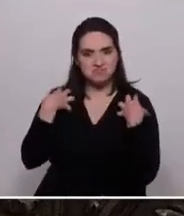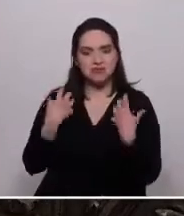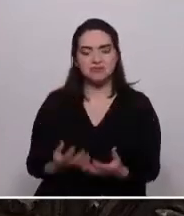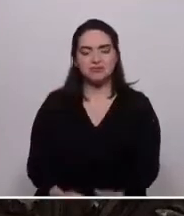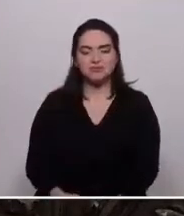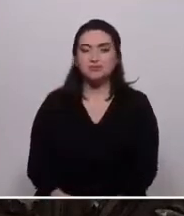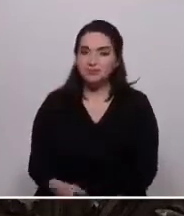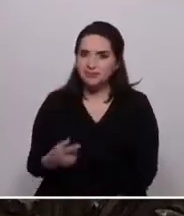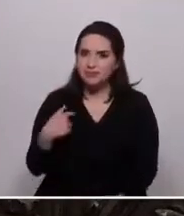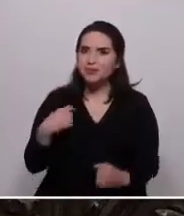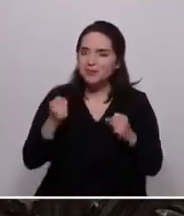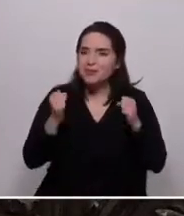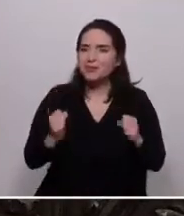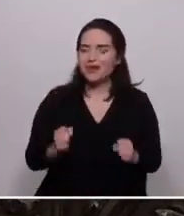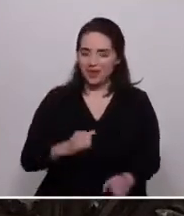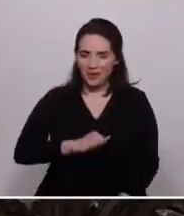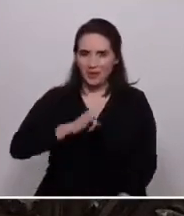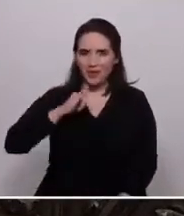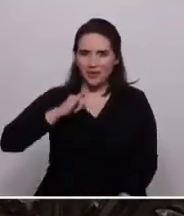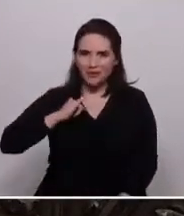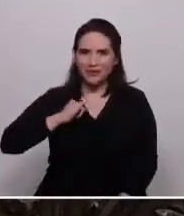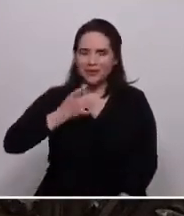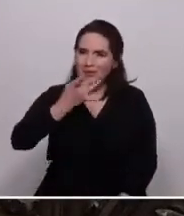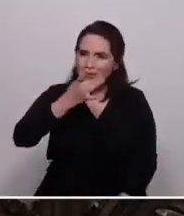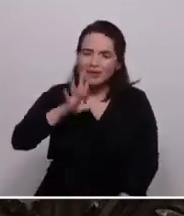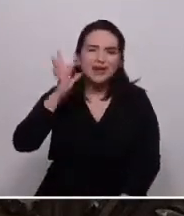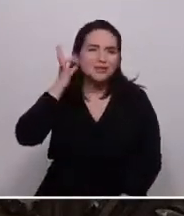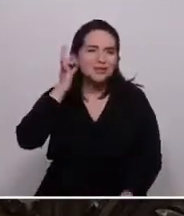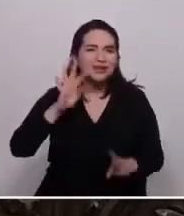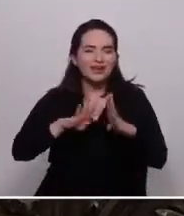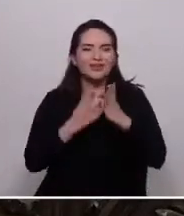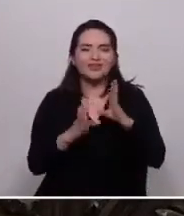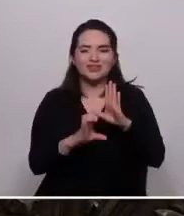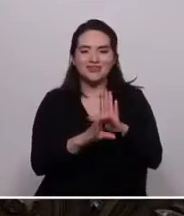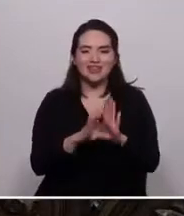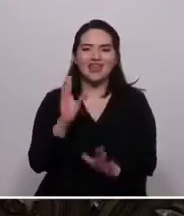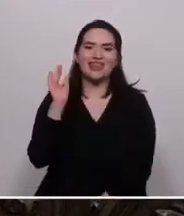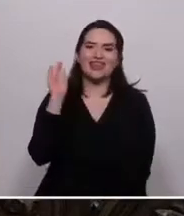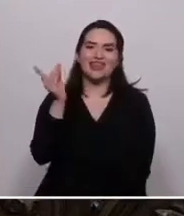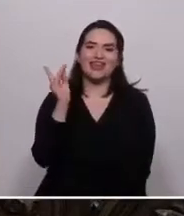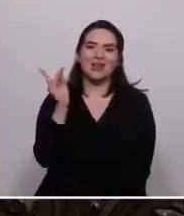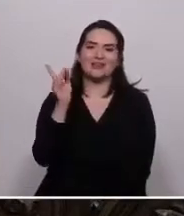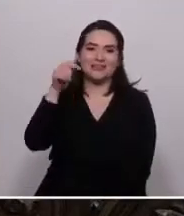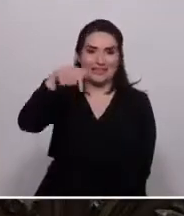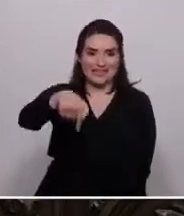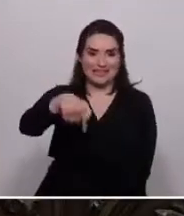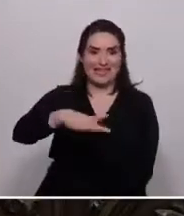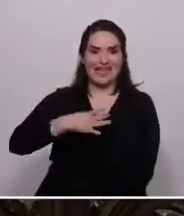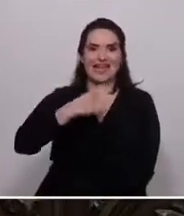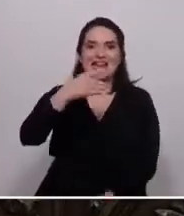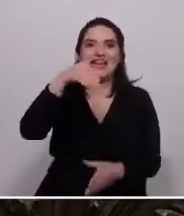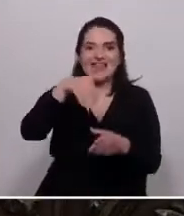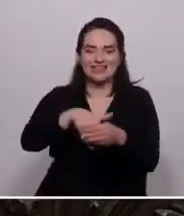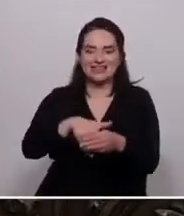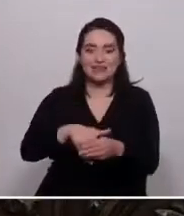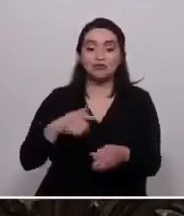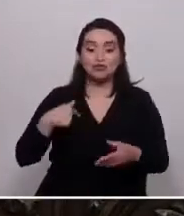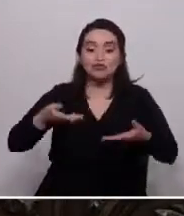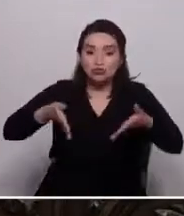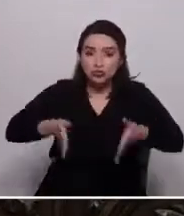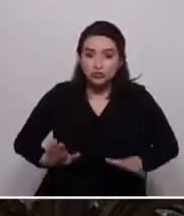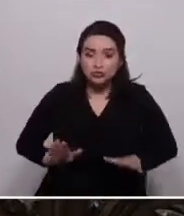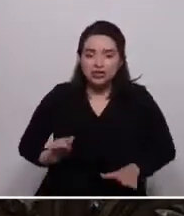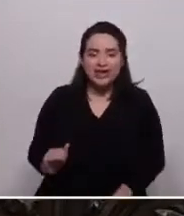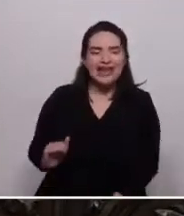me permite con orgullo ser la única constituyente con discapacidad electa. Nací y